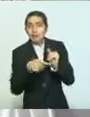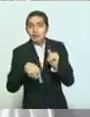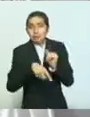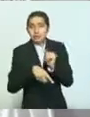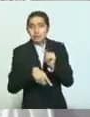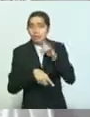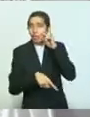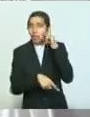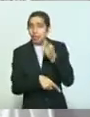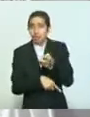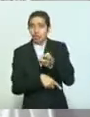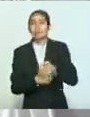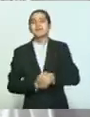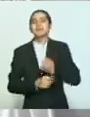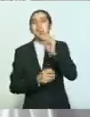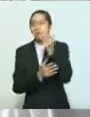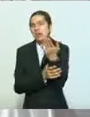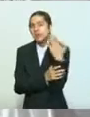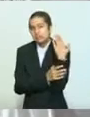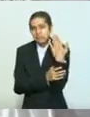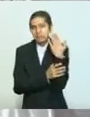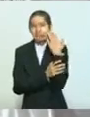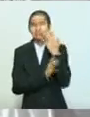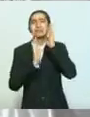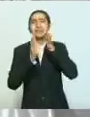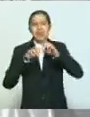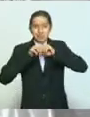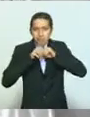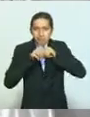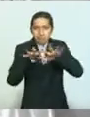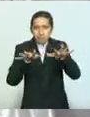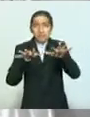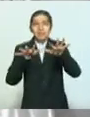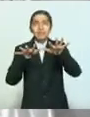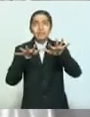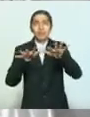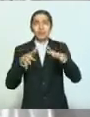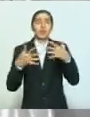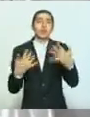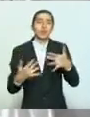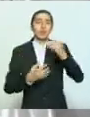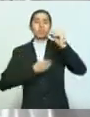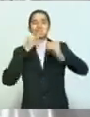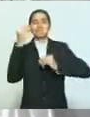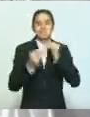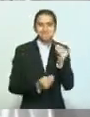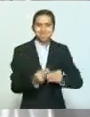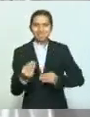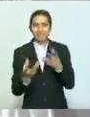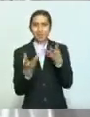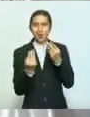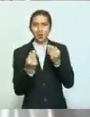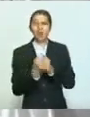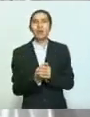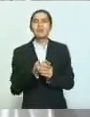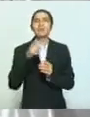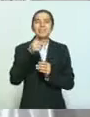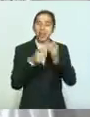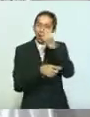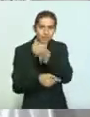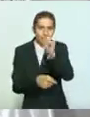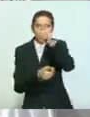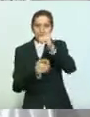La más reciente medida que implementamos, polémica por cierto, fue el aislamiento